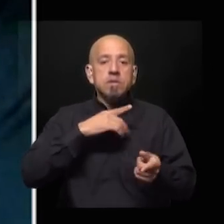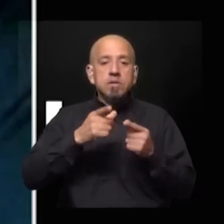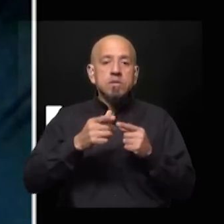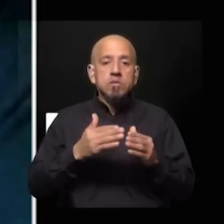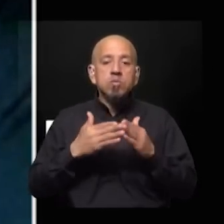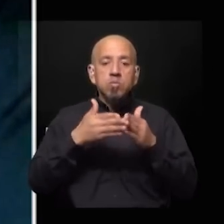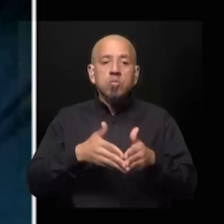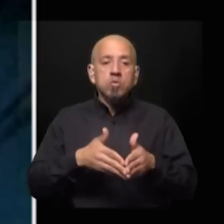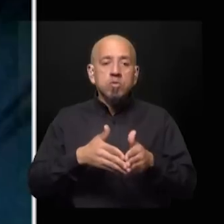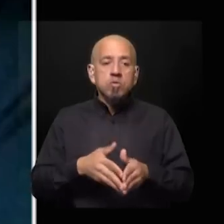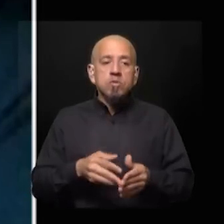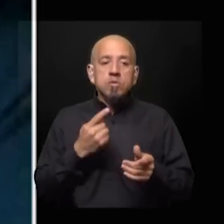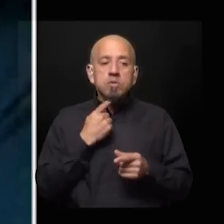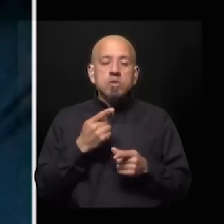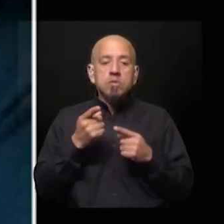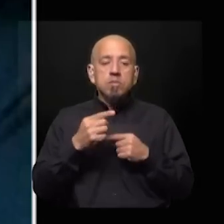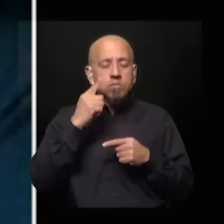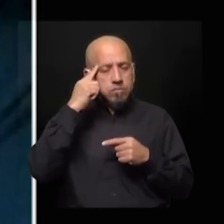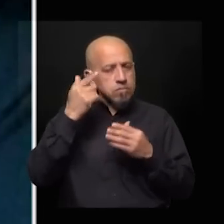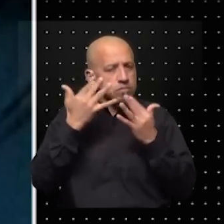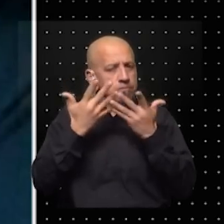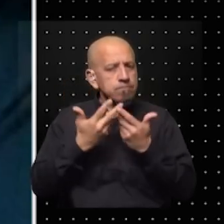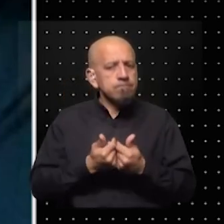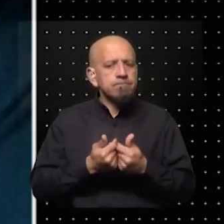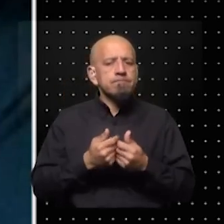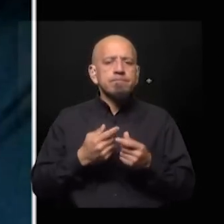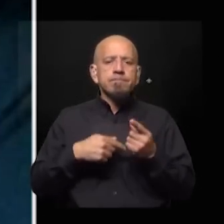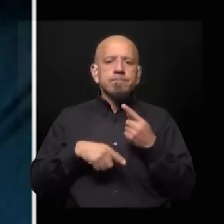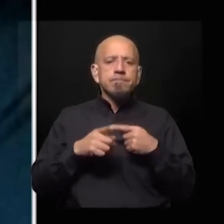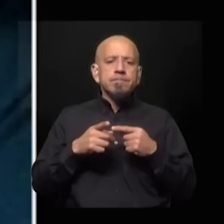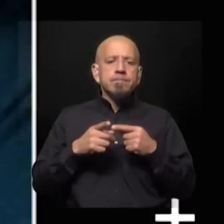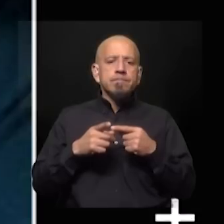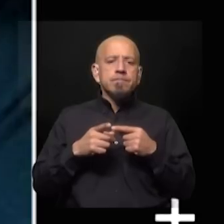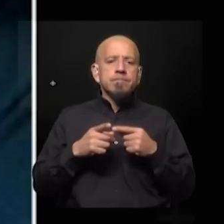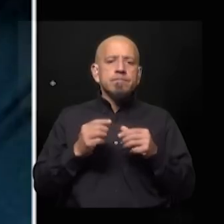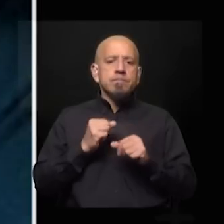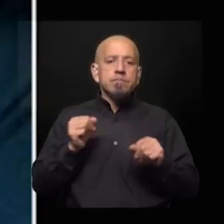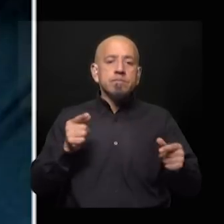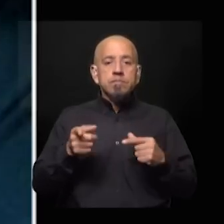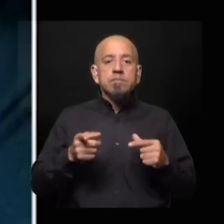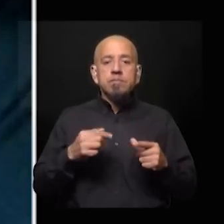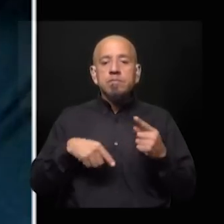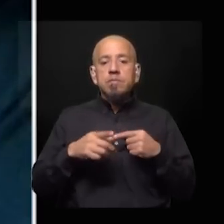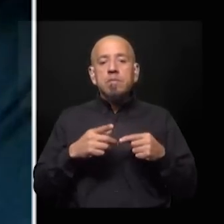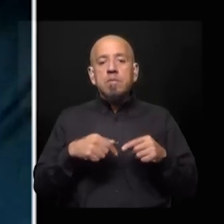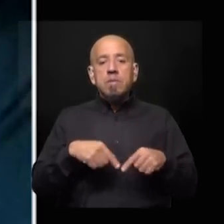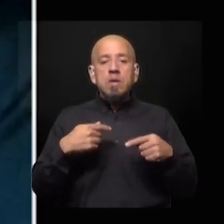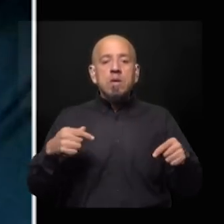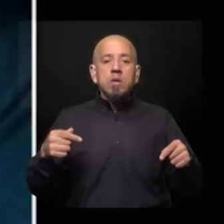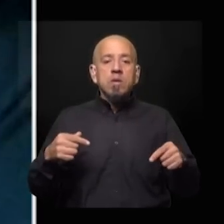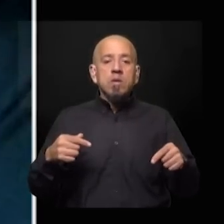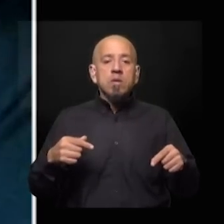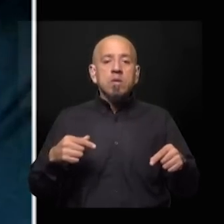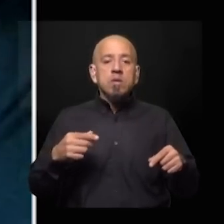resulta funcional a su estrategia digamos de garantizar rutas de suministro y